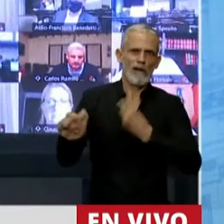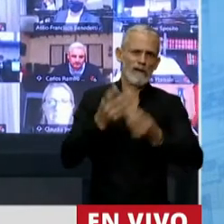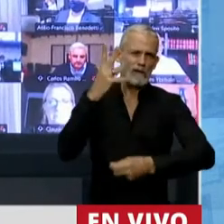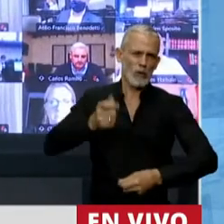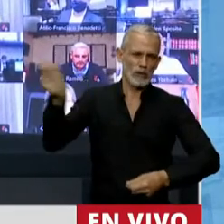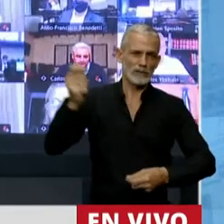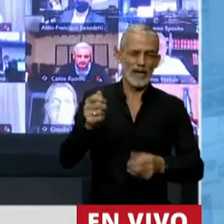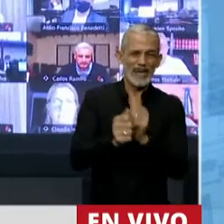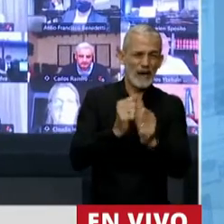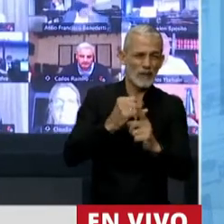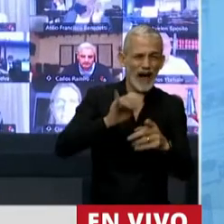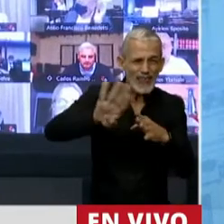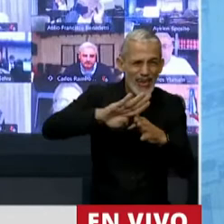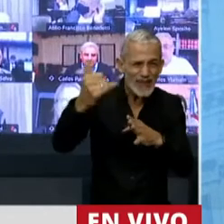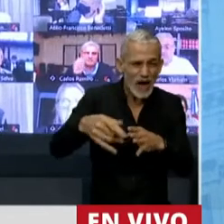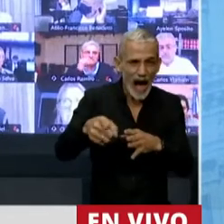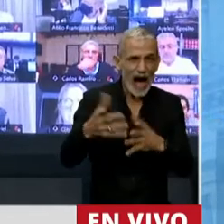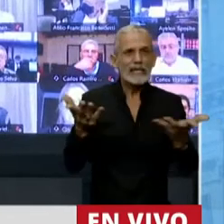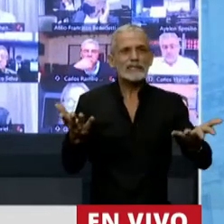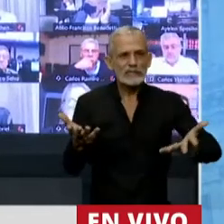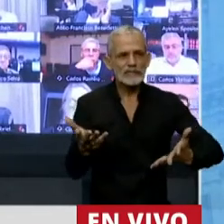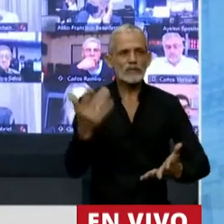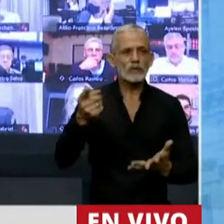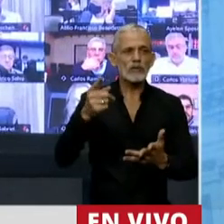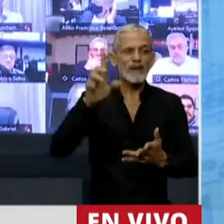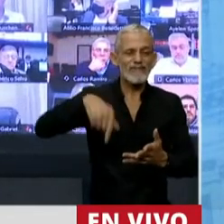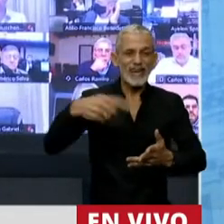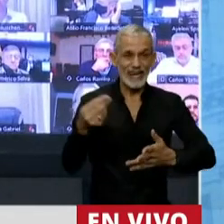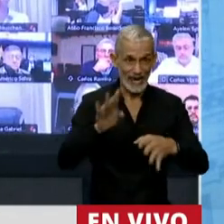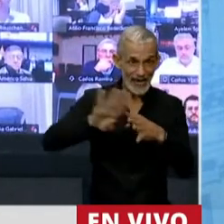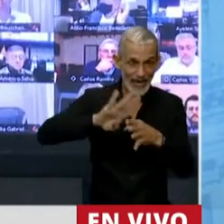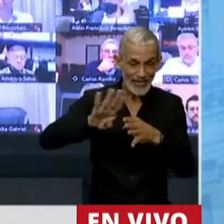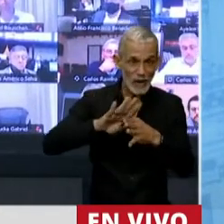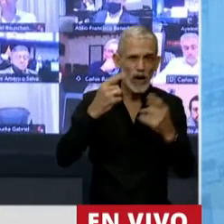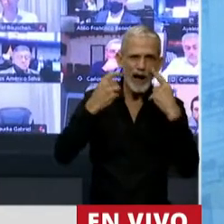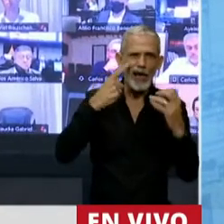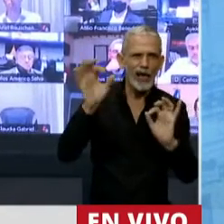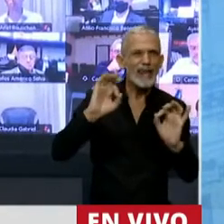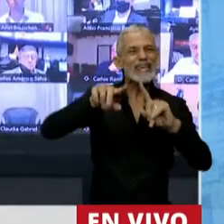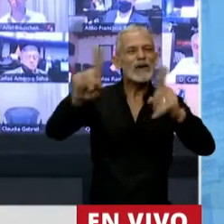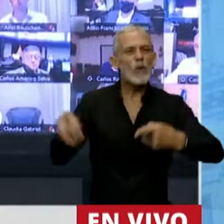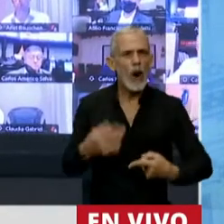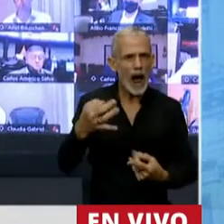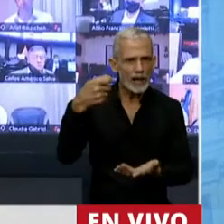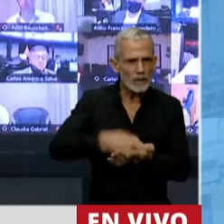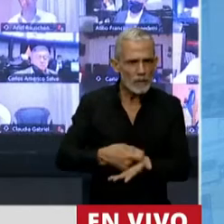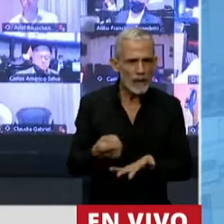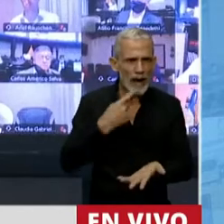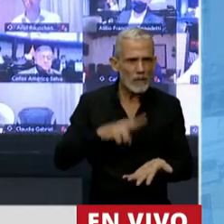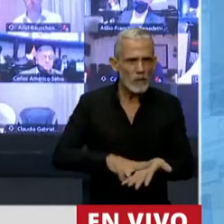pyme endeudada y que producto de que esa deuda no se controla, igual va a tener que